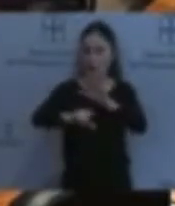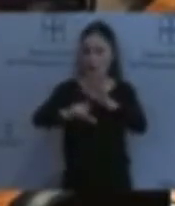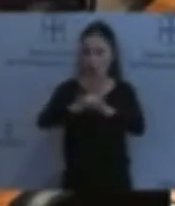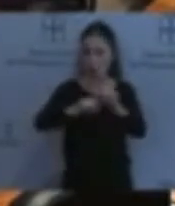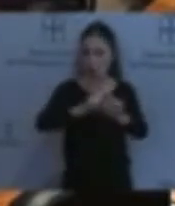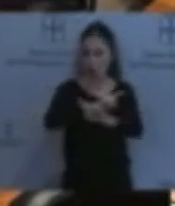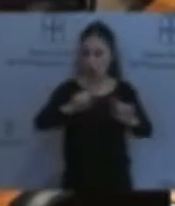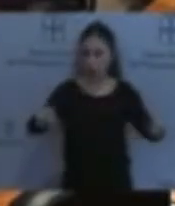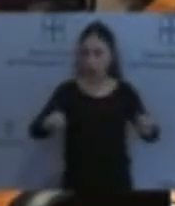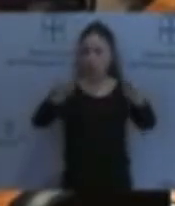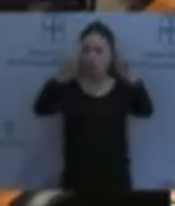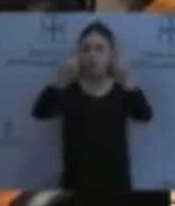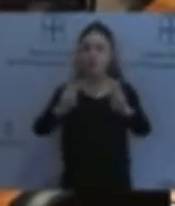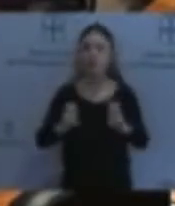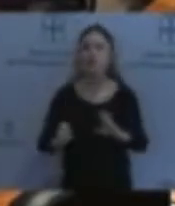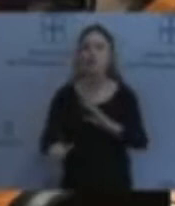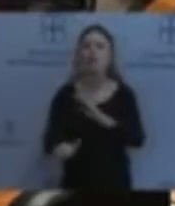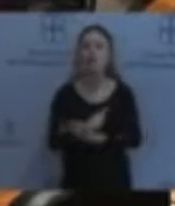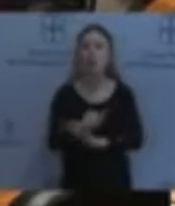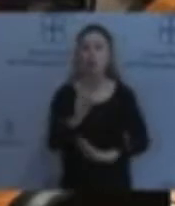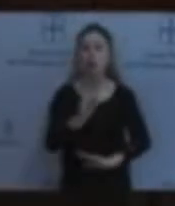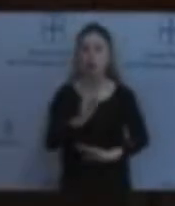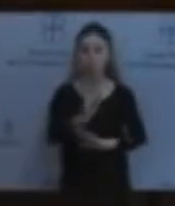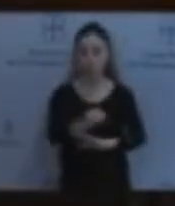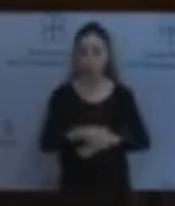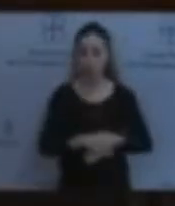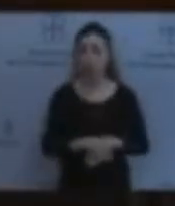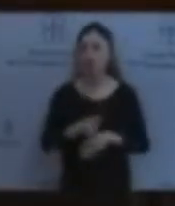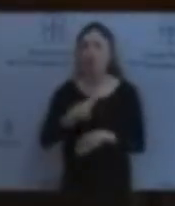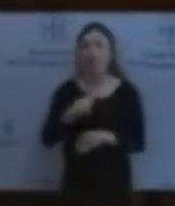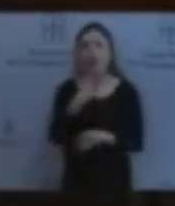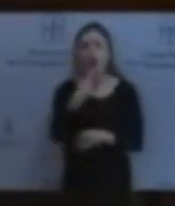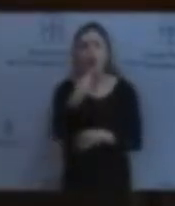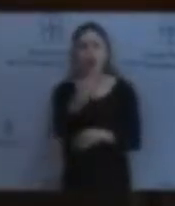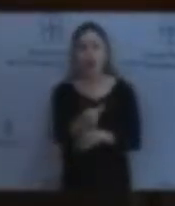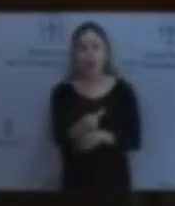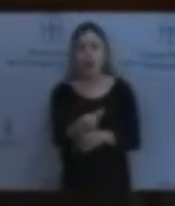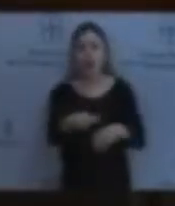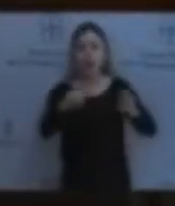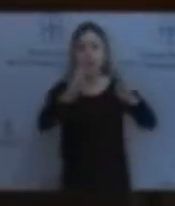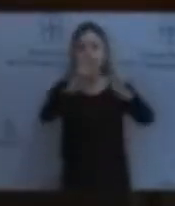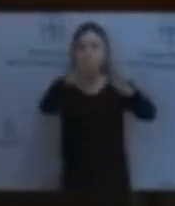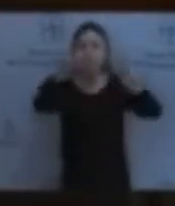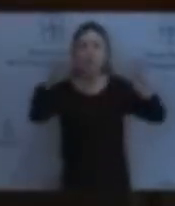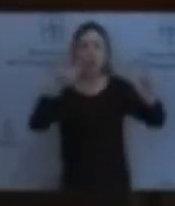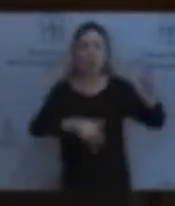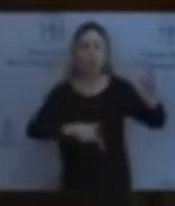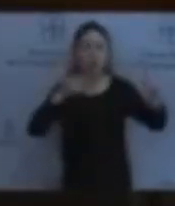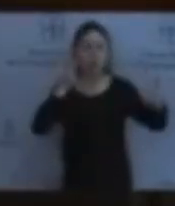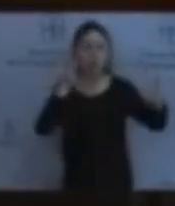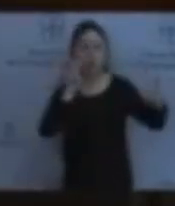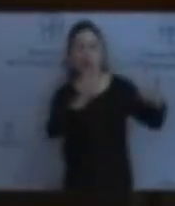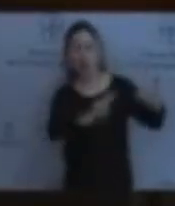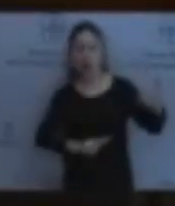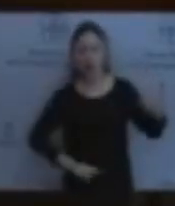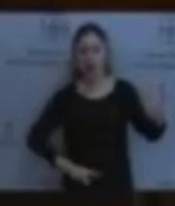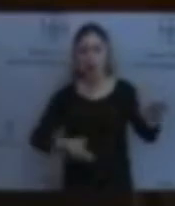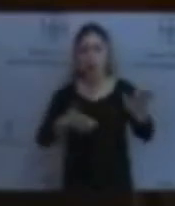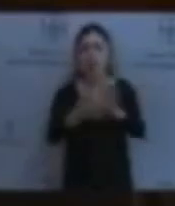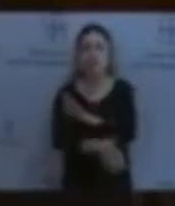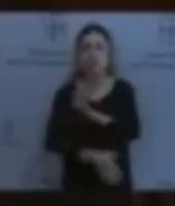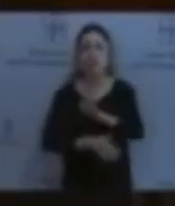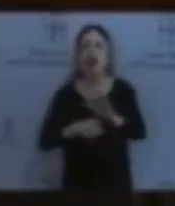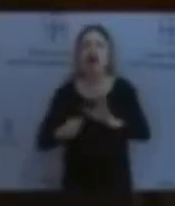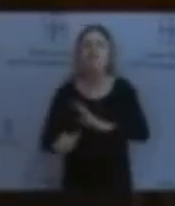Les confesaré que al leer el título genérico me llamó la atención esa referencia al fraude de las subvenciones y lo primero que hicimos fue